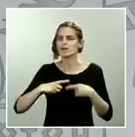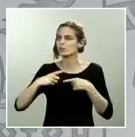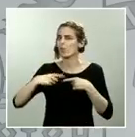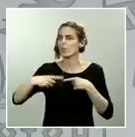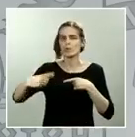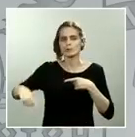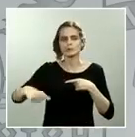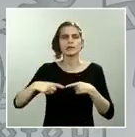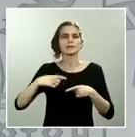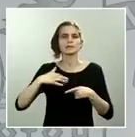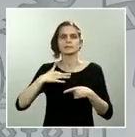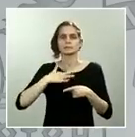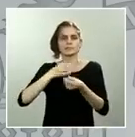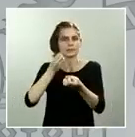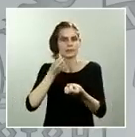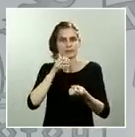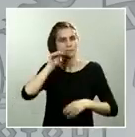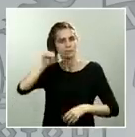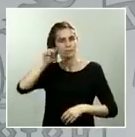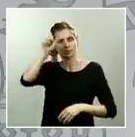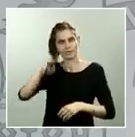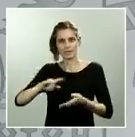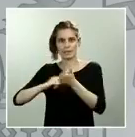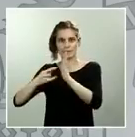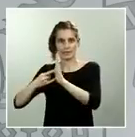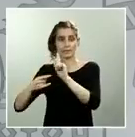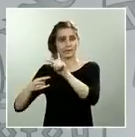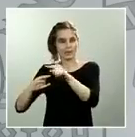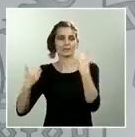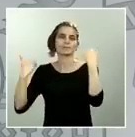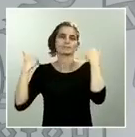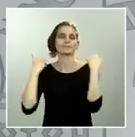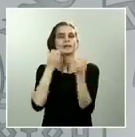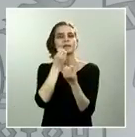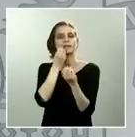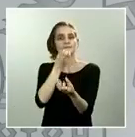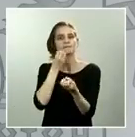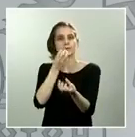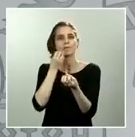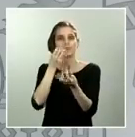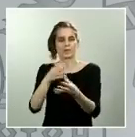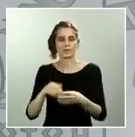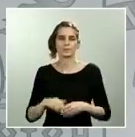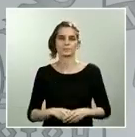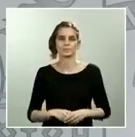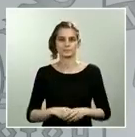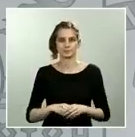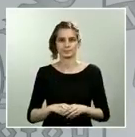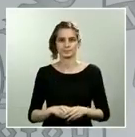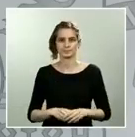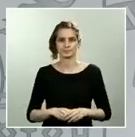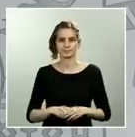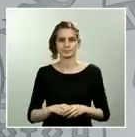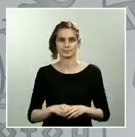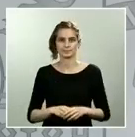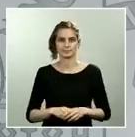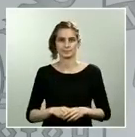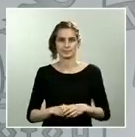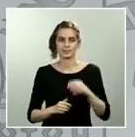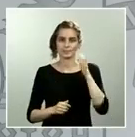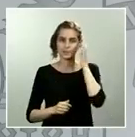cuestión a los técnicos porque ellos llevan la información de esa manera desglosada. Hacer ningún tipo de